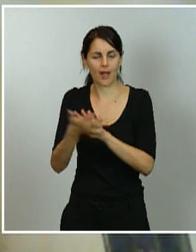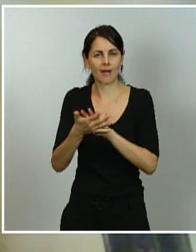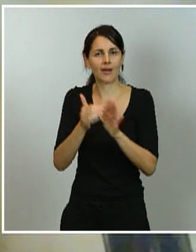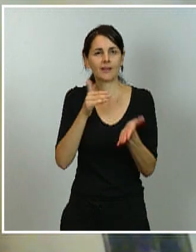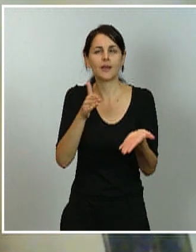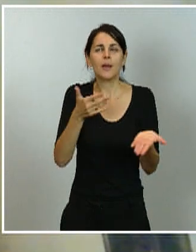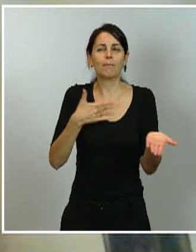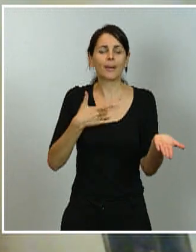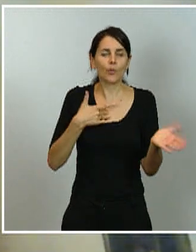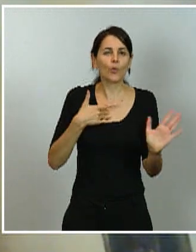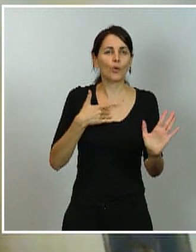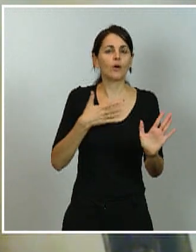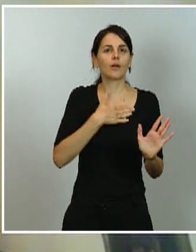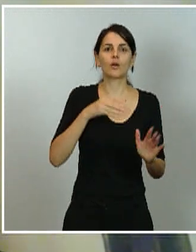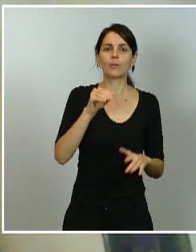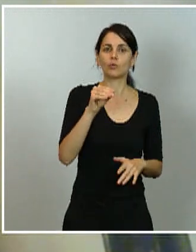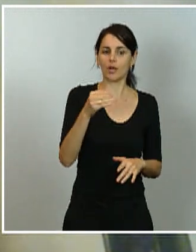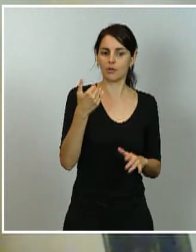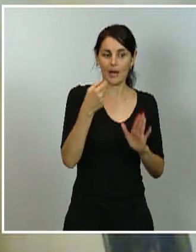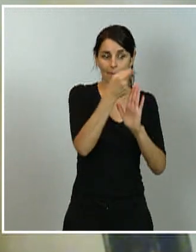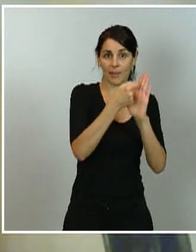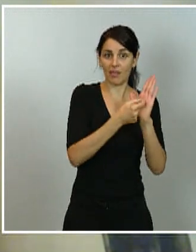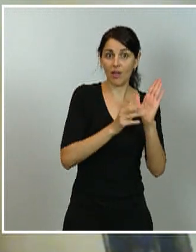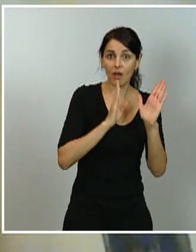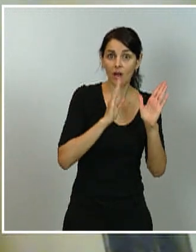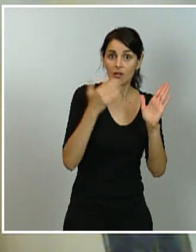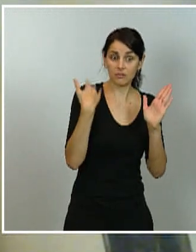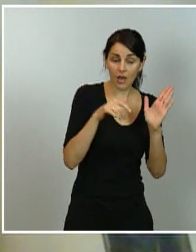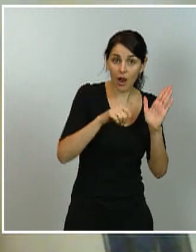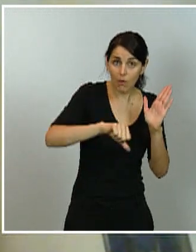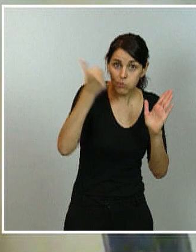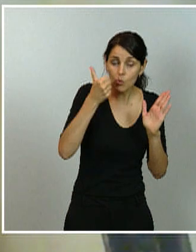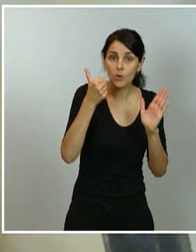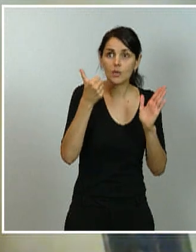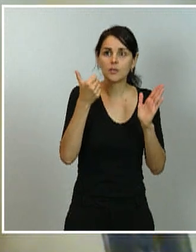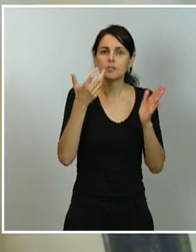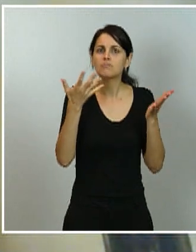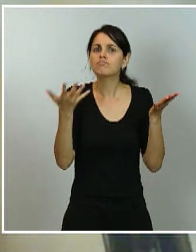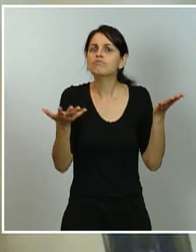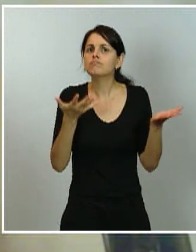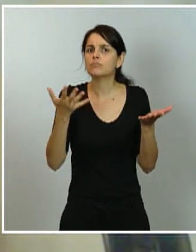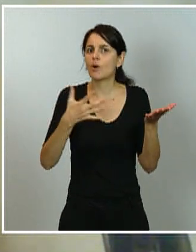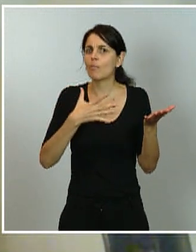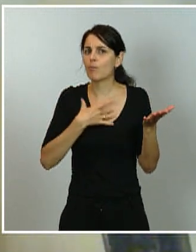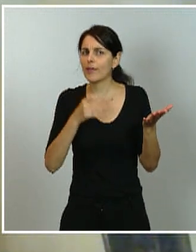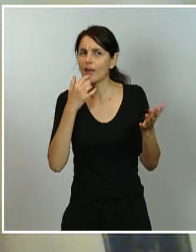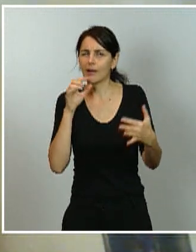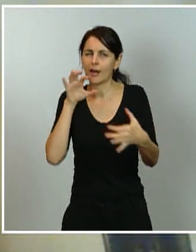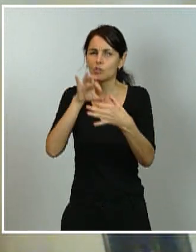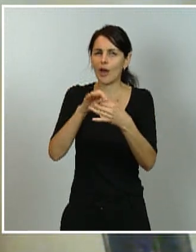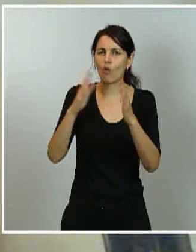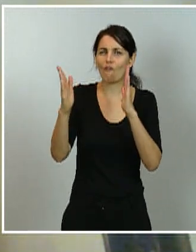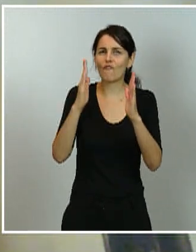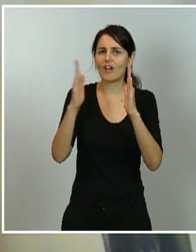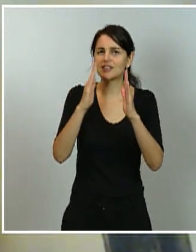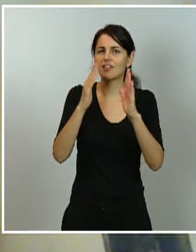se apruebe esta medida, si finalmente se aprueba, no sé si nos lo podría equiparar con alguna de las fases de la desescalada, si sería como aplicar una